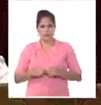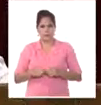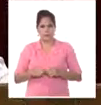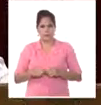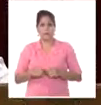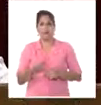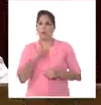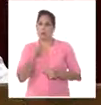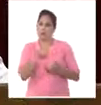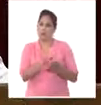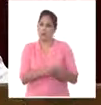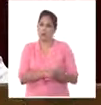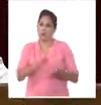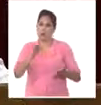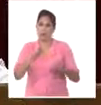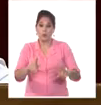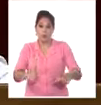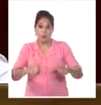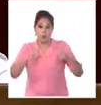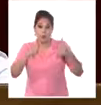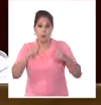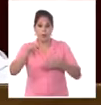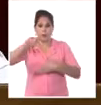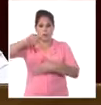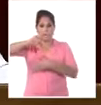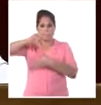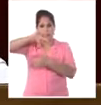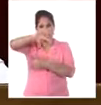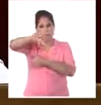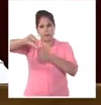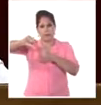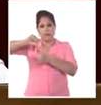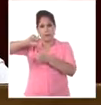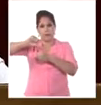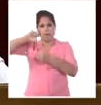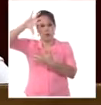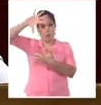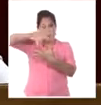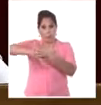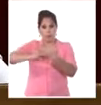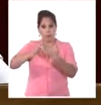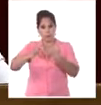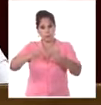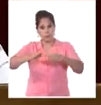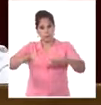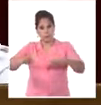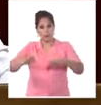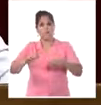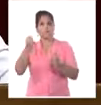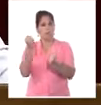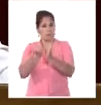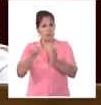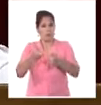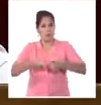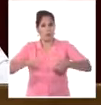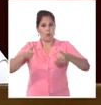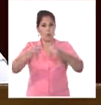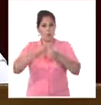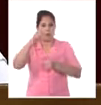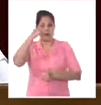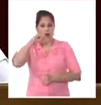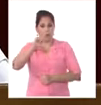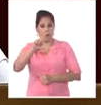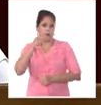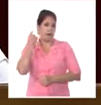Estamos comprometidos porque se cumple la proclama de América Latina y el Caribe como zona de paz tal como la aprobó la cumbre de la CEDAC en